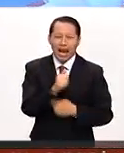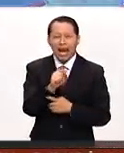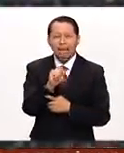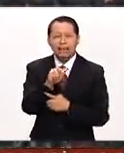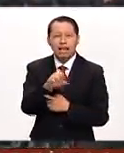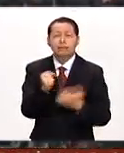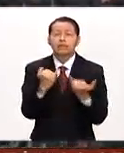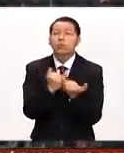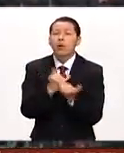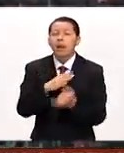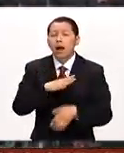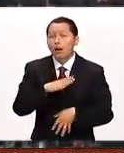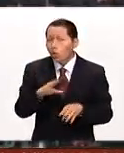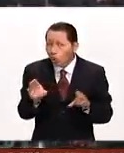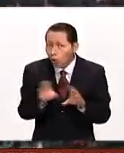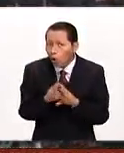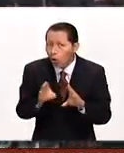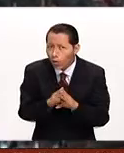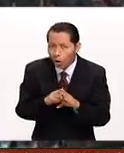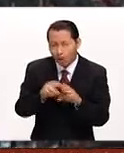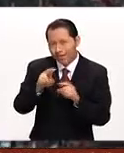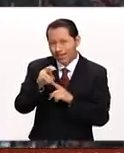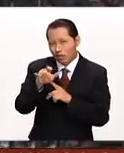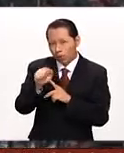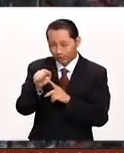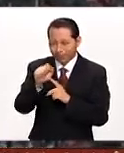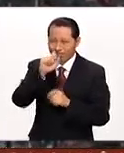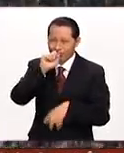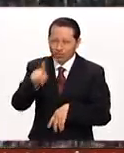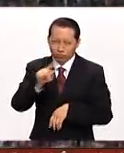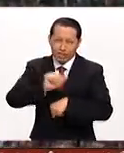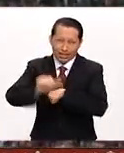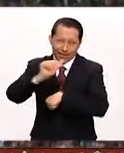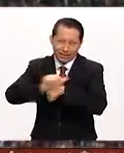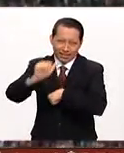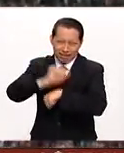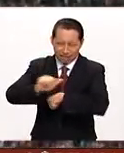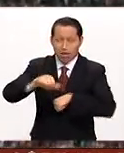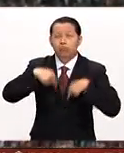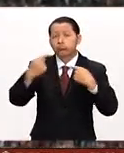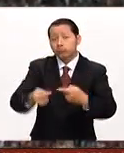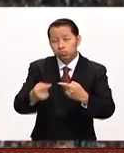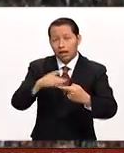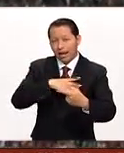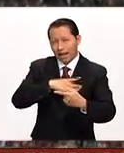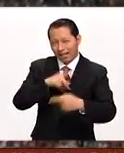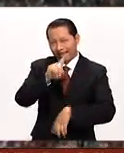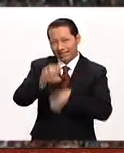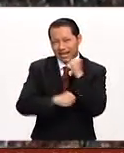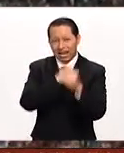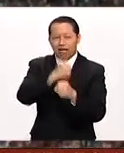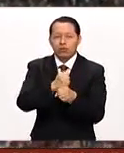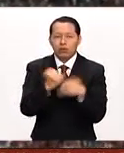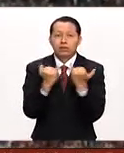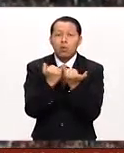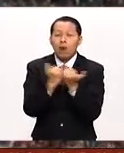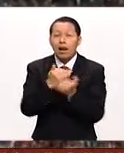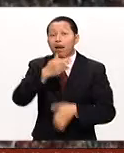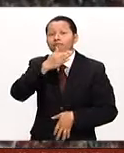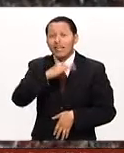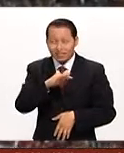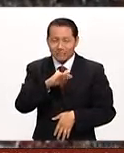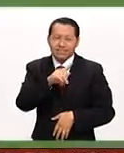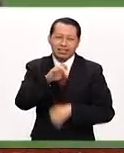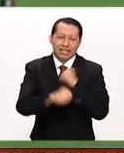y tuvieron un partido contra el New Old Souls Boys de allá de Argentina para festejar estos 100 años, así que en la fiesta del